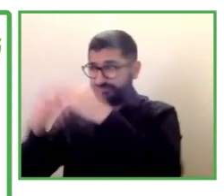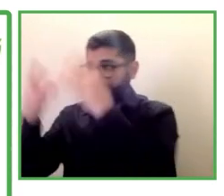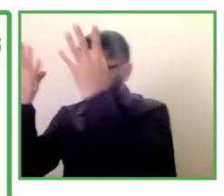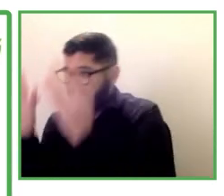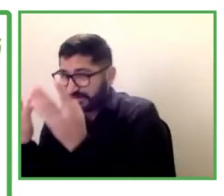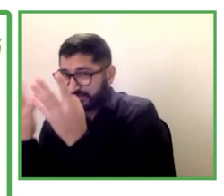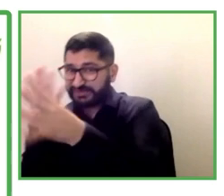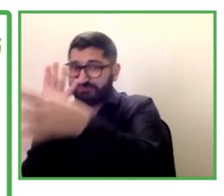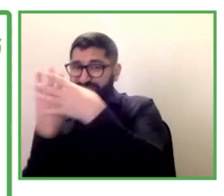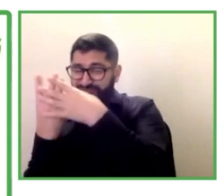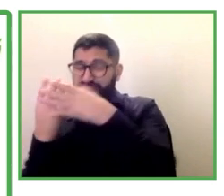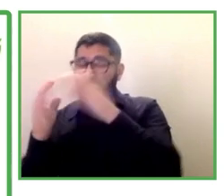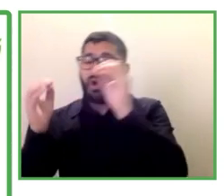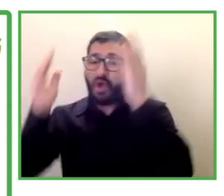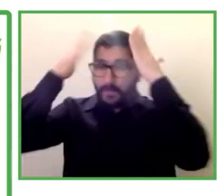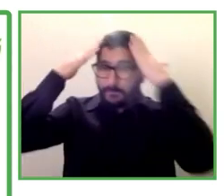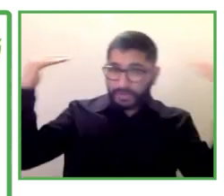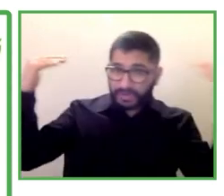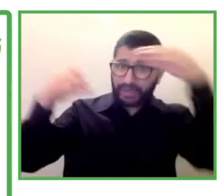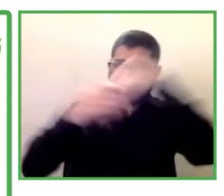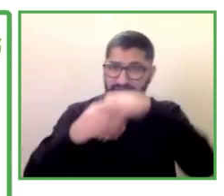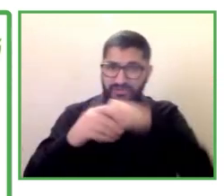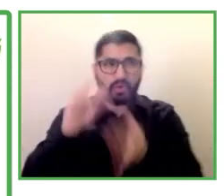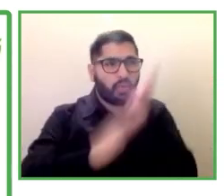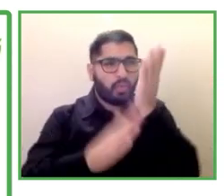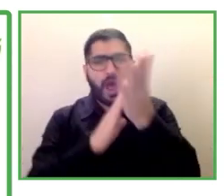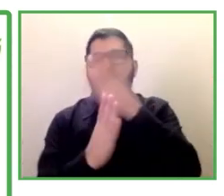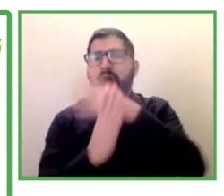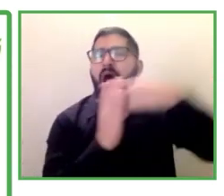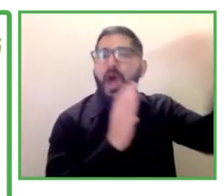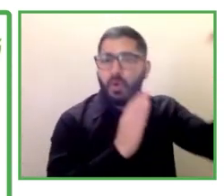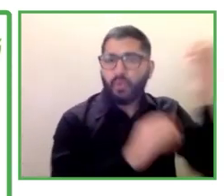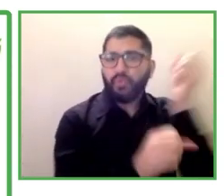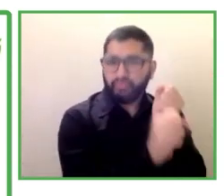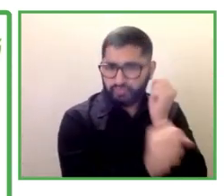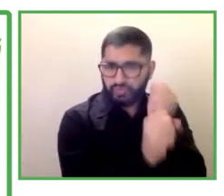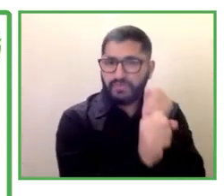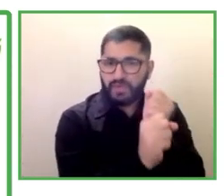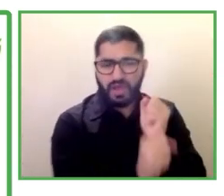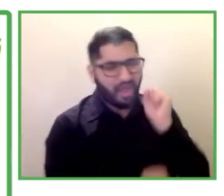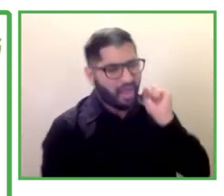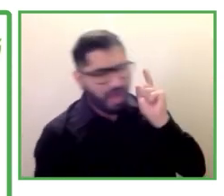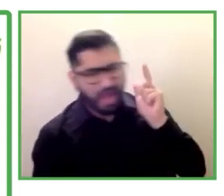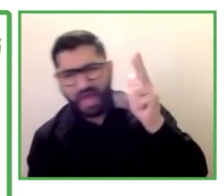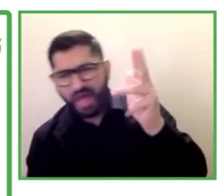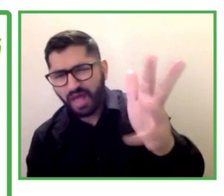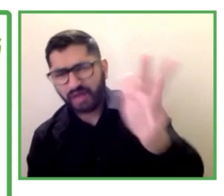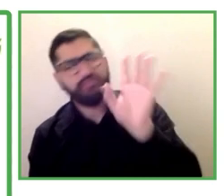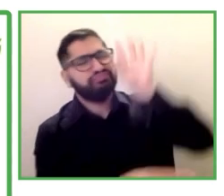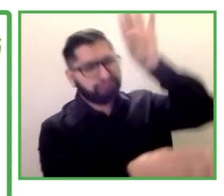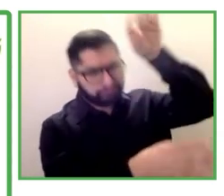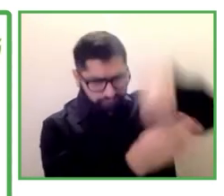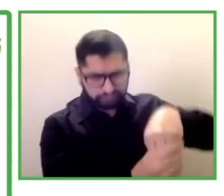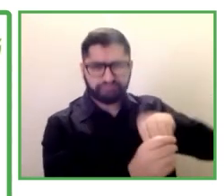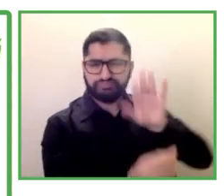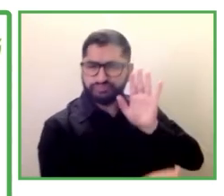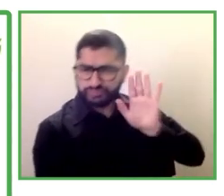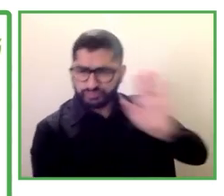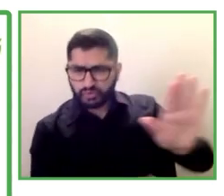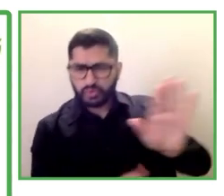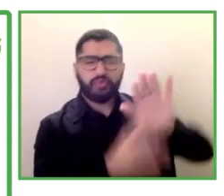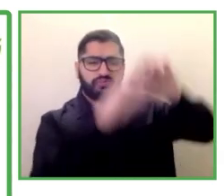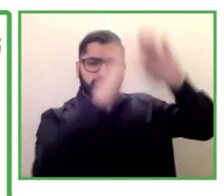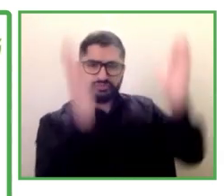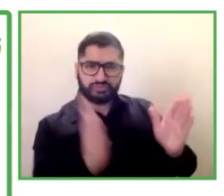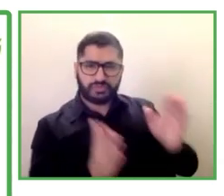en los centros especiales de empleo con que cuenta APSA. Y así formarse profesionalmente de una manera